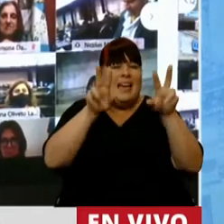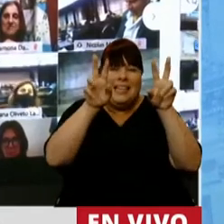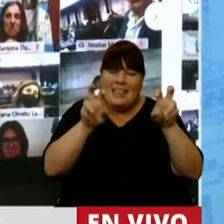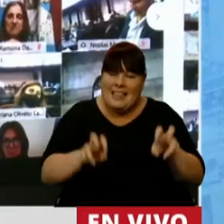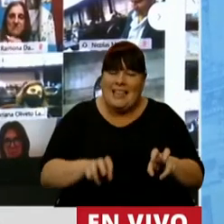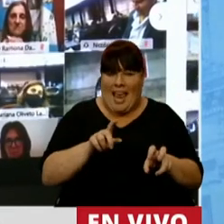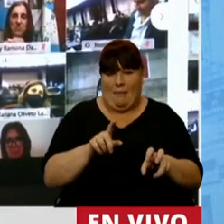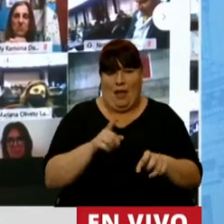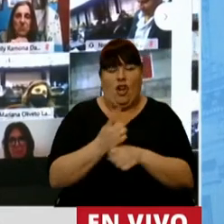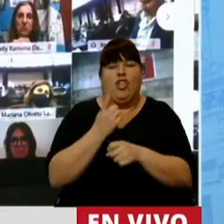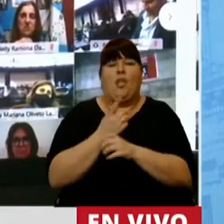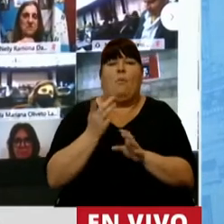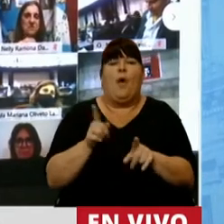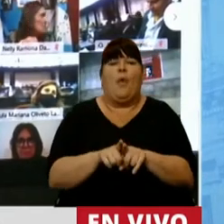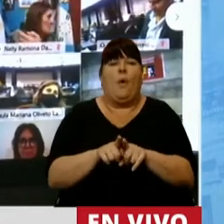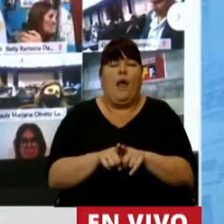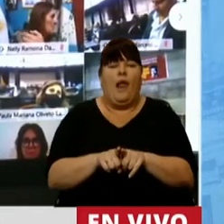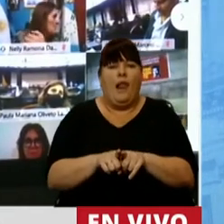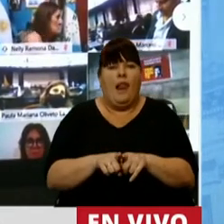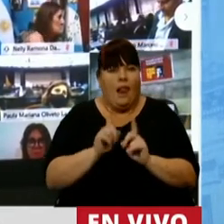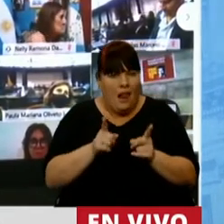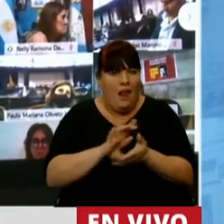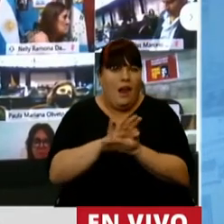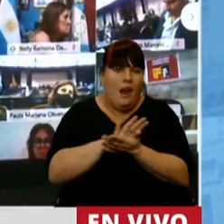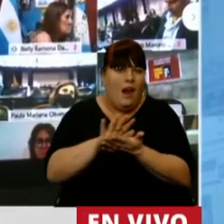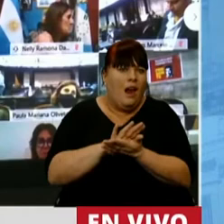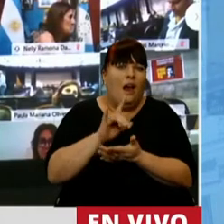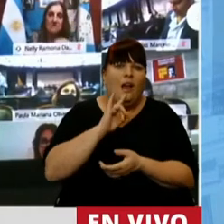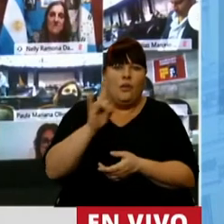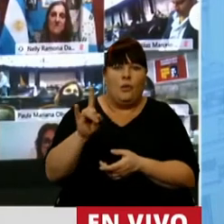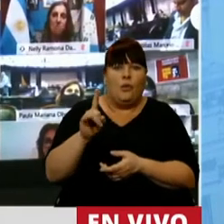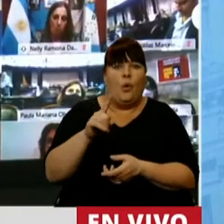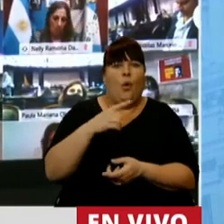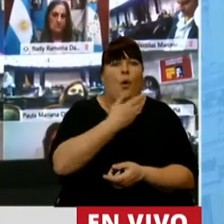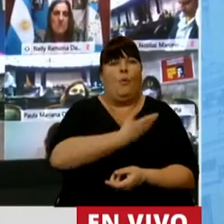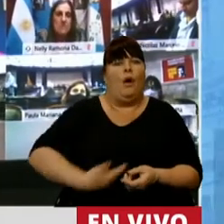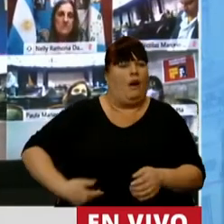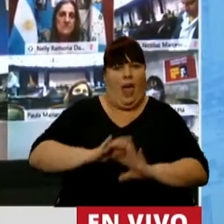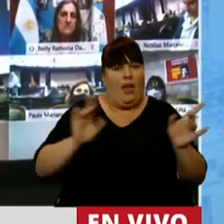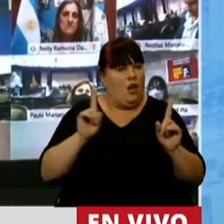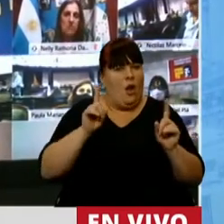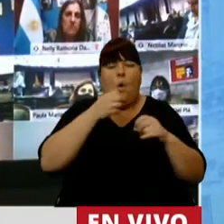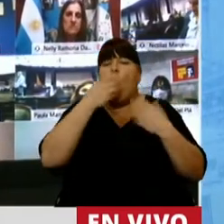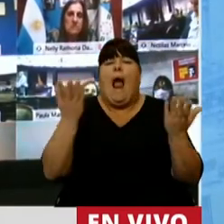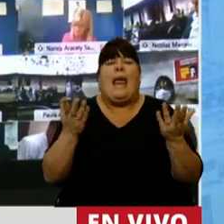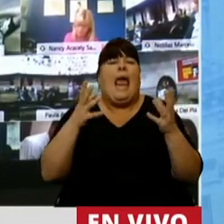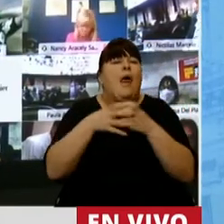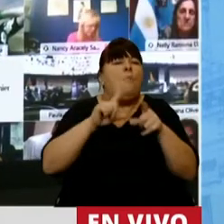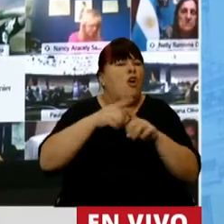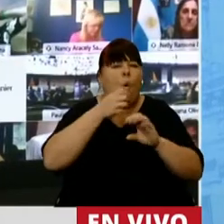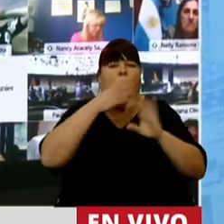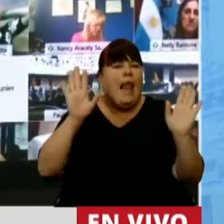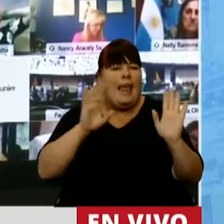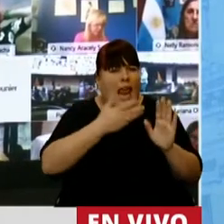que no pueden hacer que sigan resolviéndose en el ámbito del Poder Ejecutivo cualquiera fuera el color político